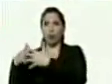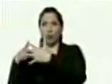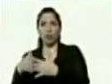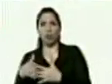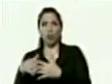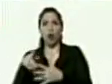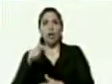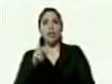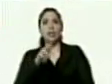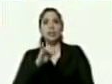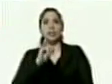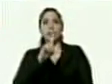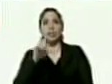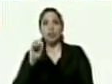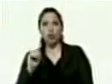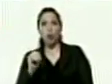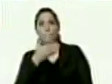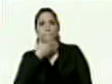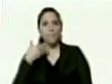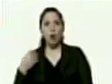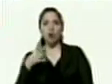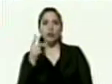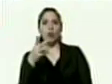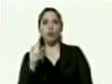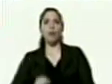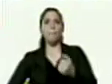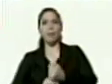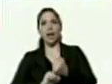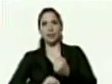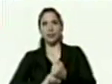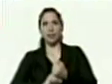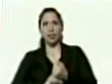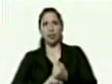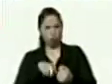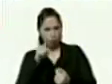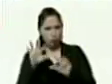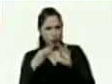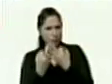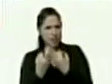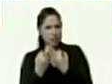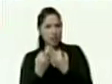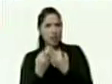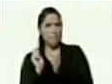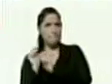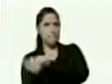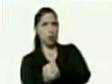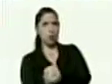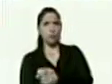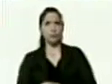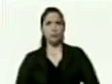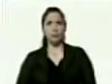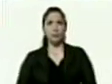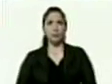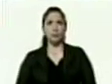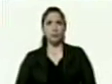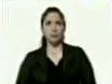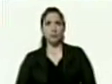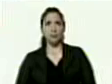mejor segunda base que ha habido Jesús Marcano Trillo tú eres familia de Jesús Marcano Trillo Orangelis